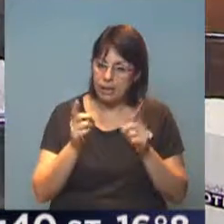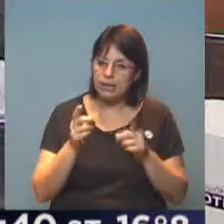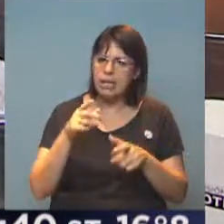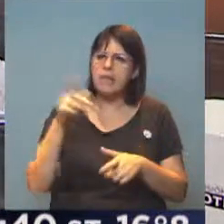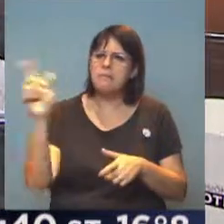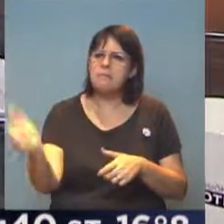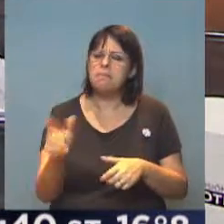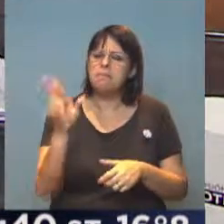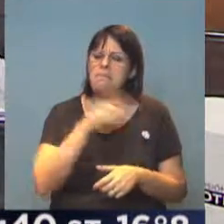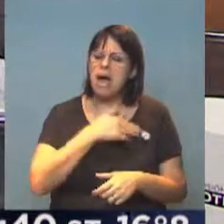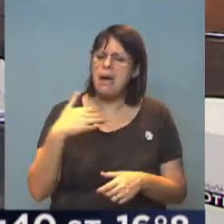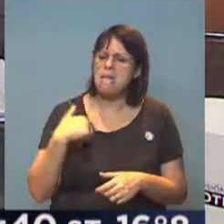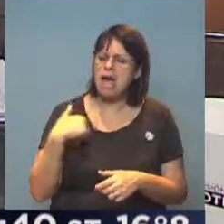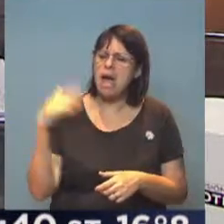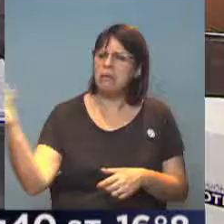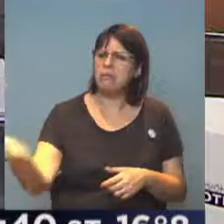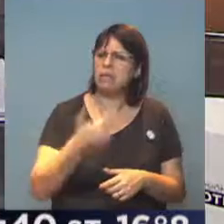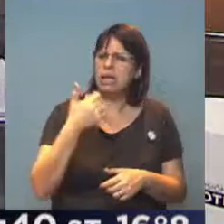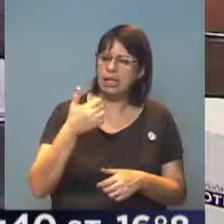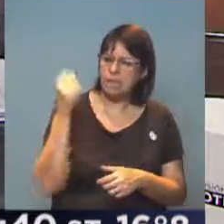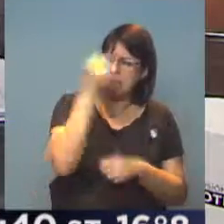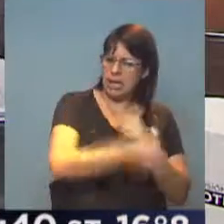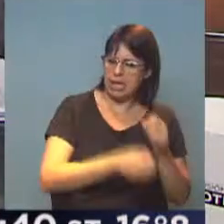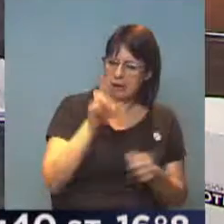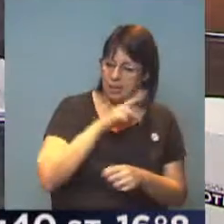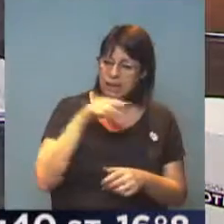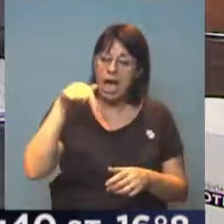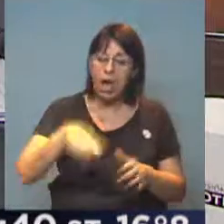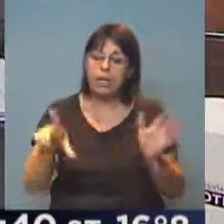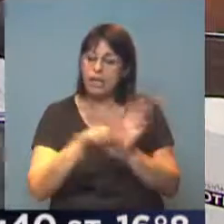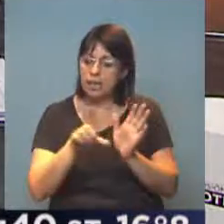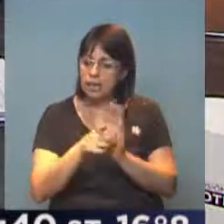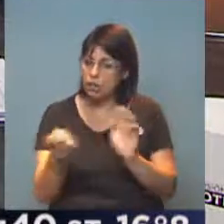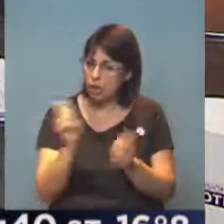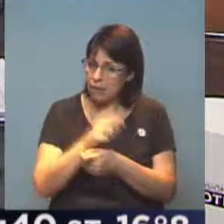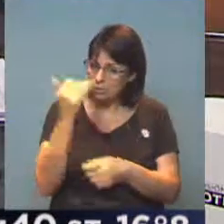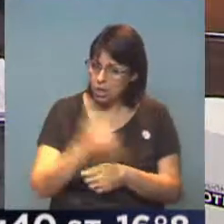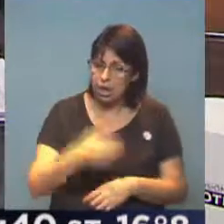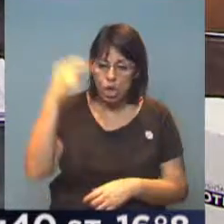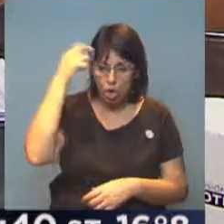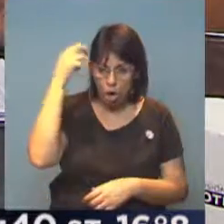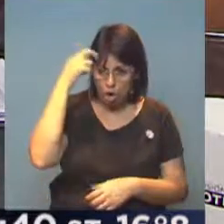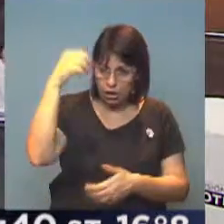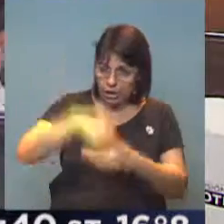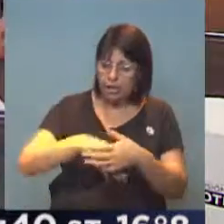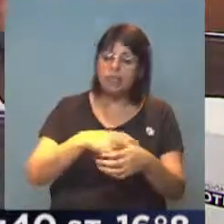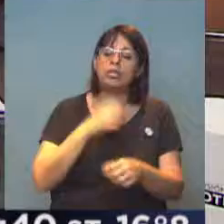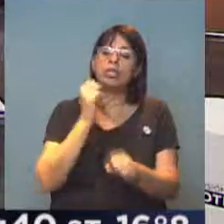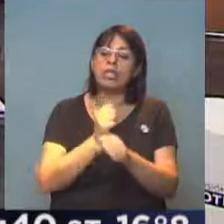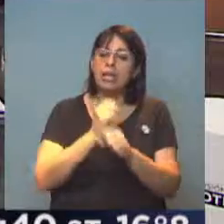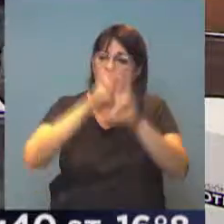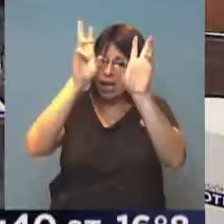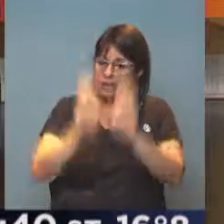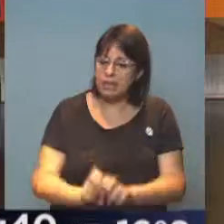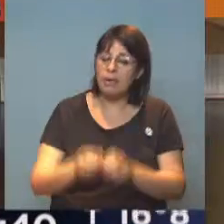agredidas por mamá de alumnos, hay una modificación en la legislación que tiene que ver con las penas. En el Congreso están trabajando el tema, Fer. ¿Qué